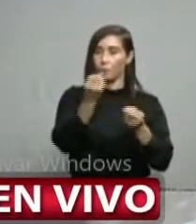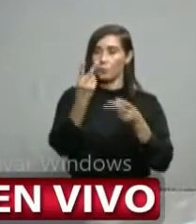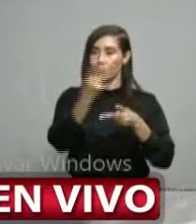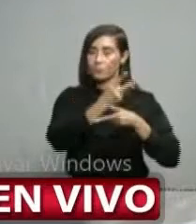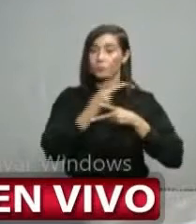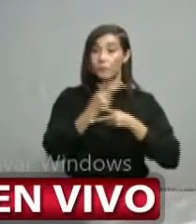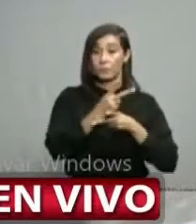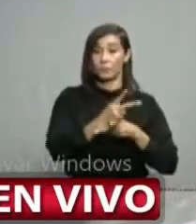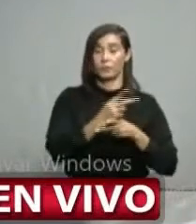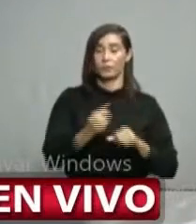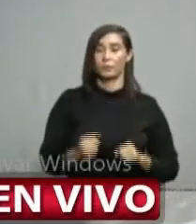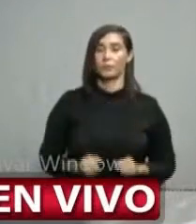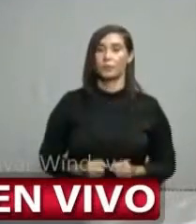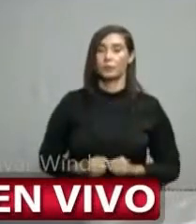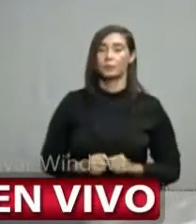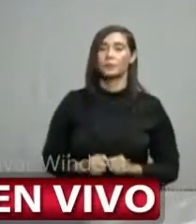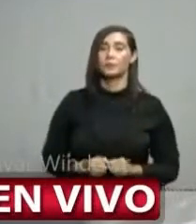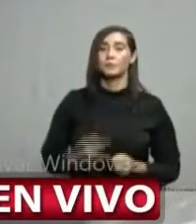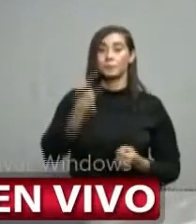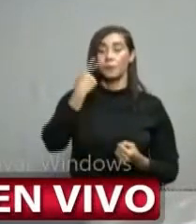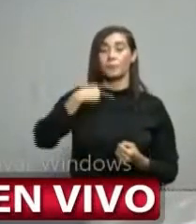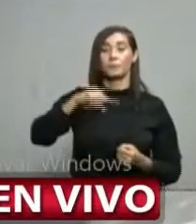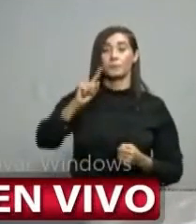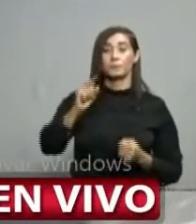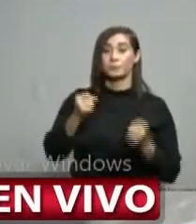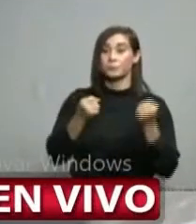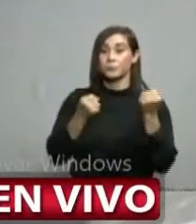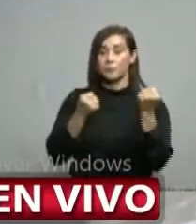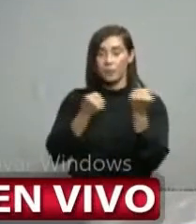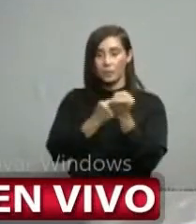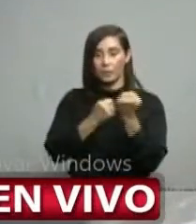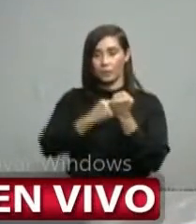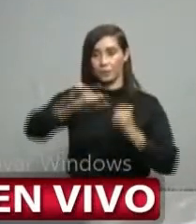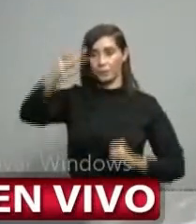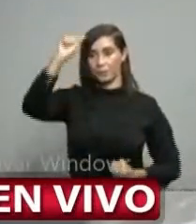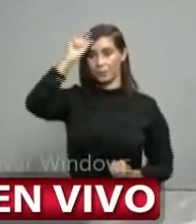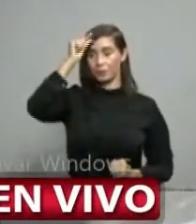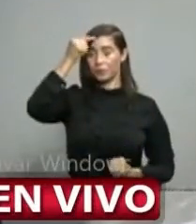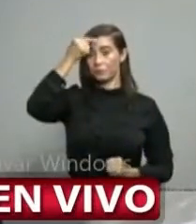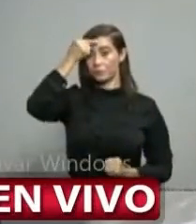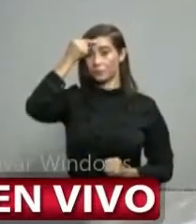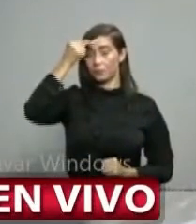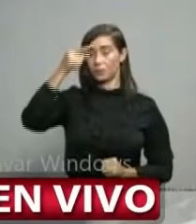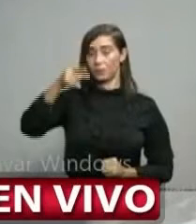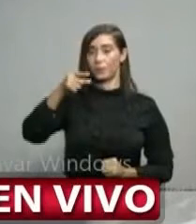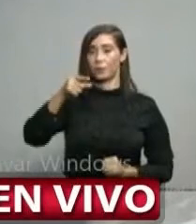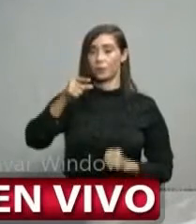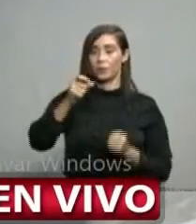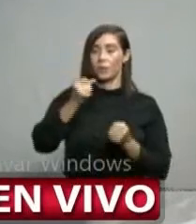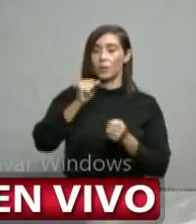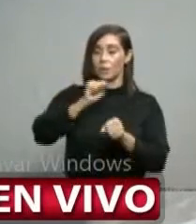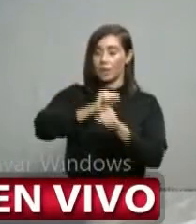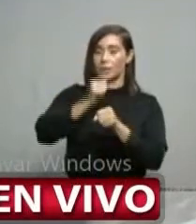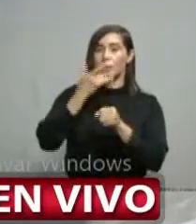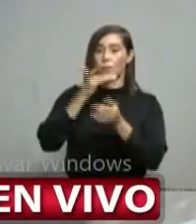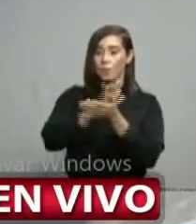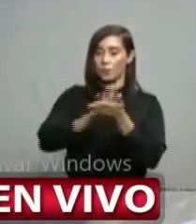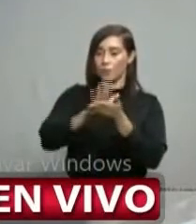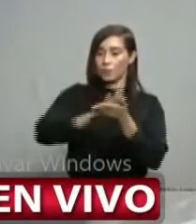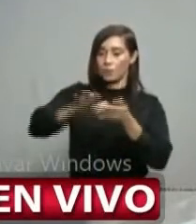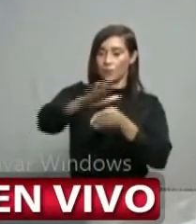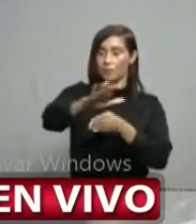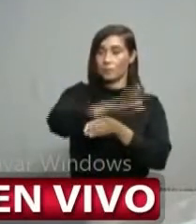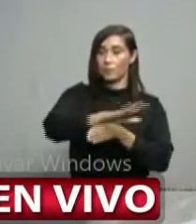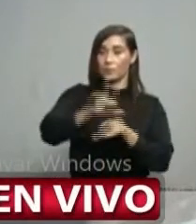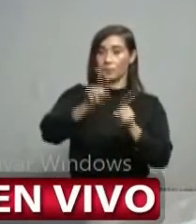convivencia entre la asistencia social efectiva que el Gobierno Nacional mantiene, los operativos que mantenemos en